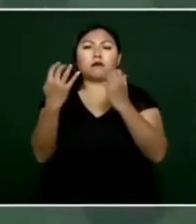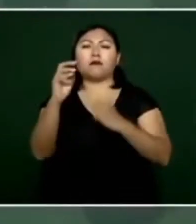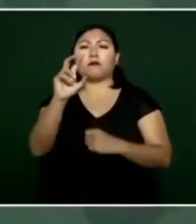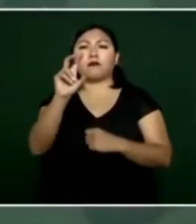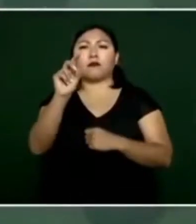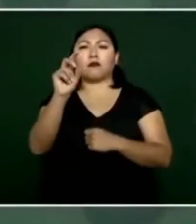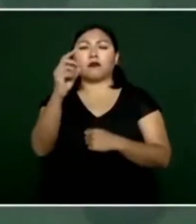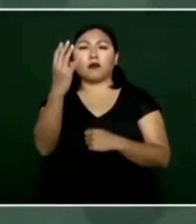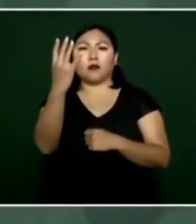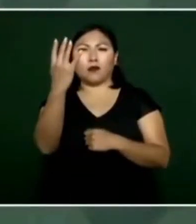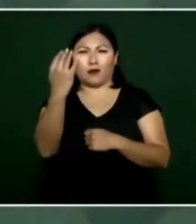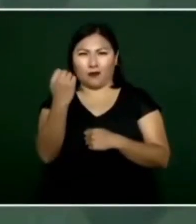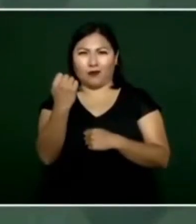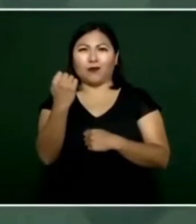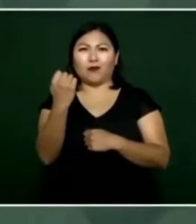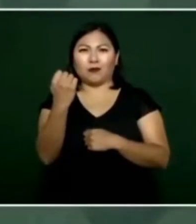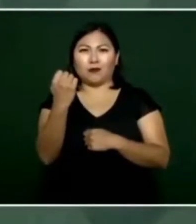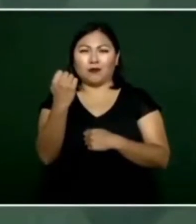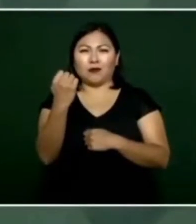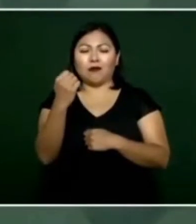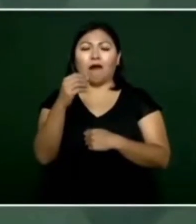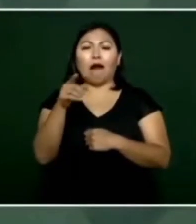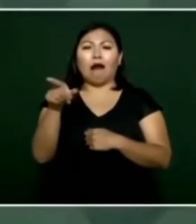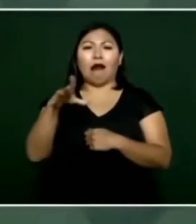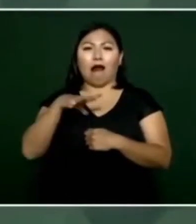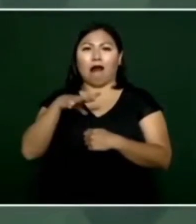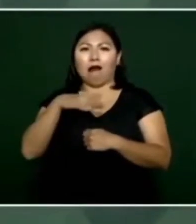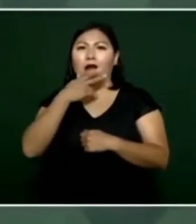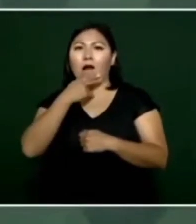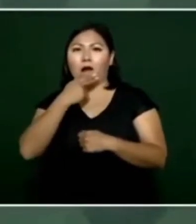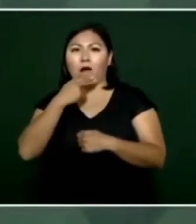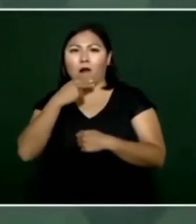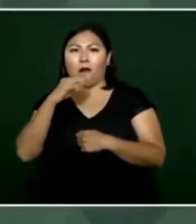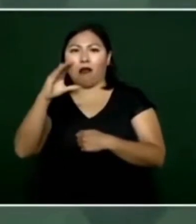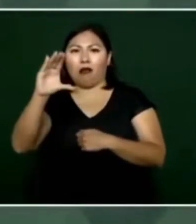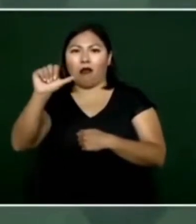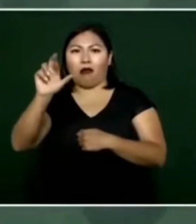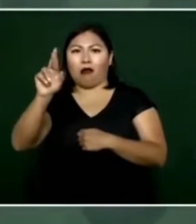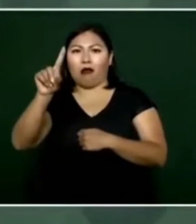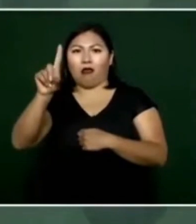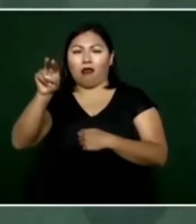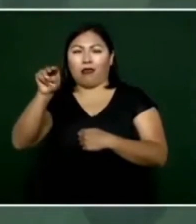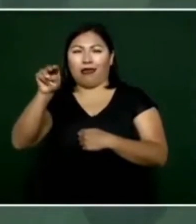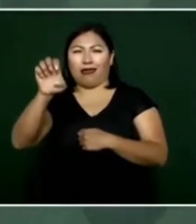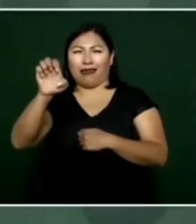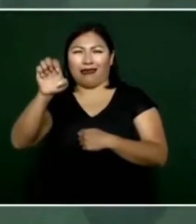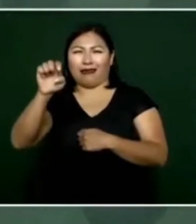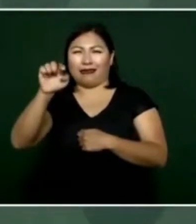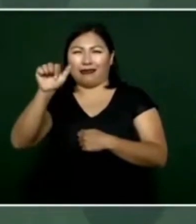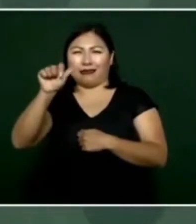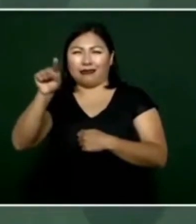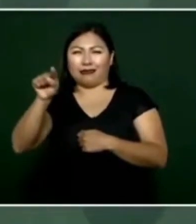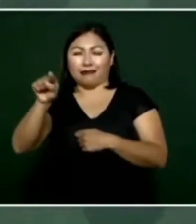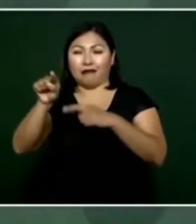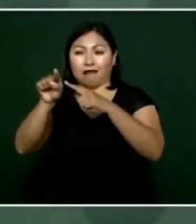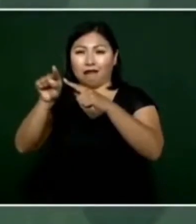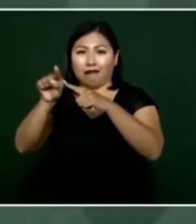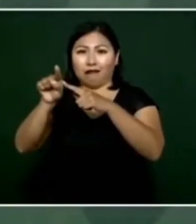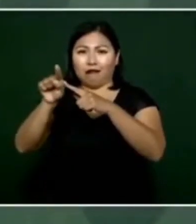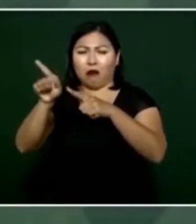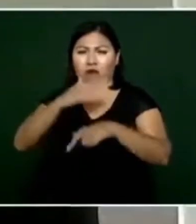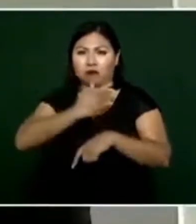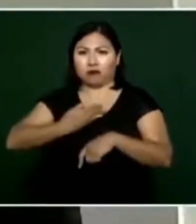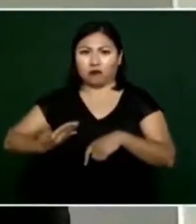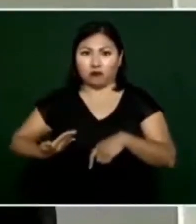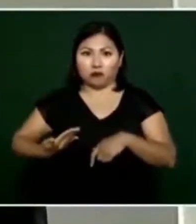durante el gobierno del general Cárdenas, para oponerse a la política popular y